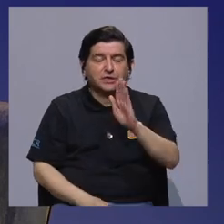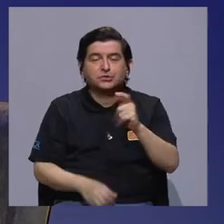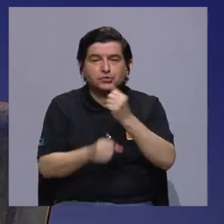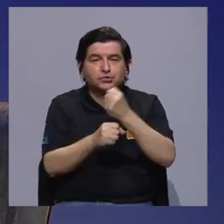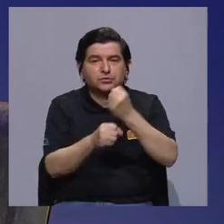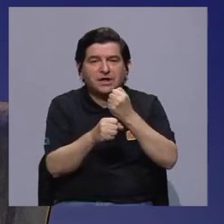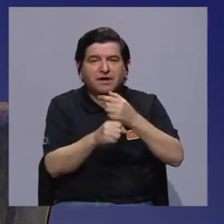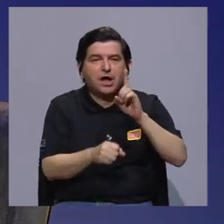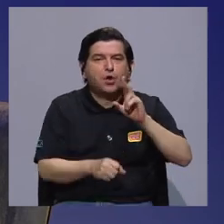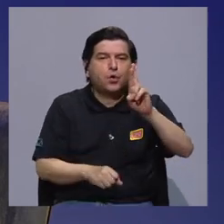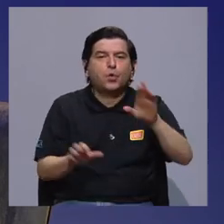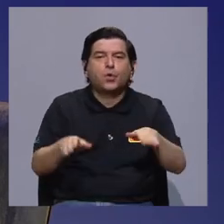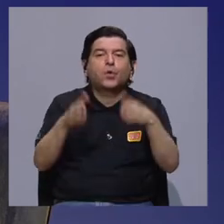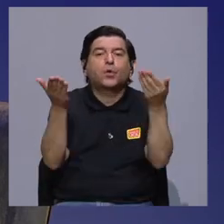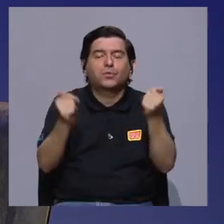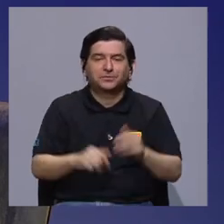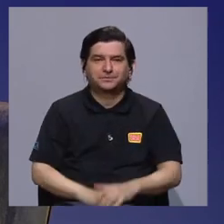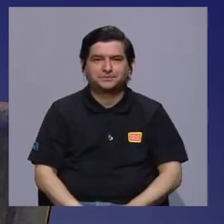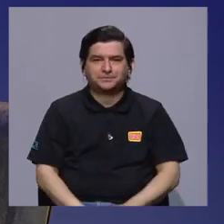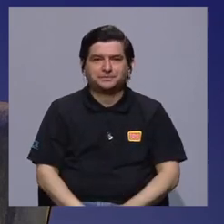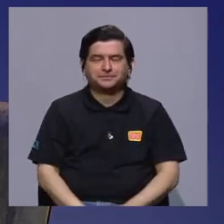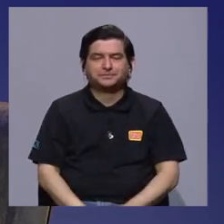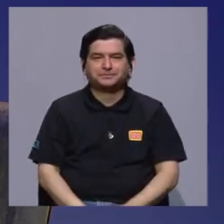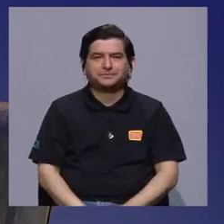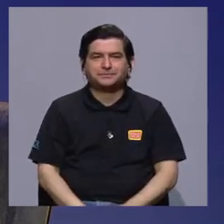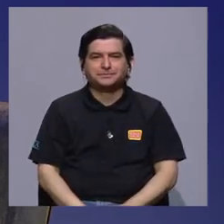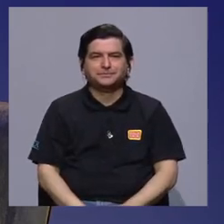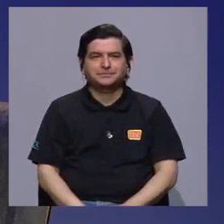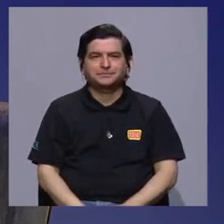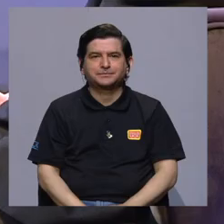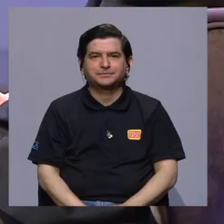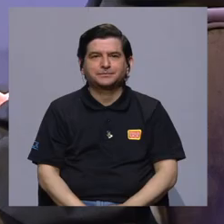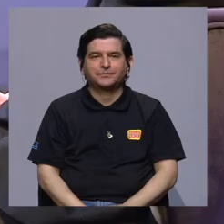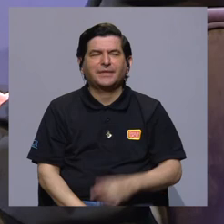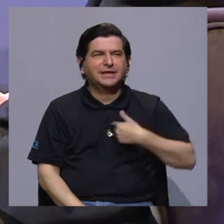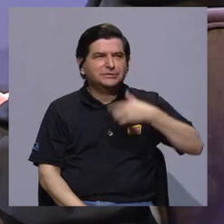tesis? Bueno, digamos,